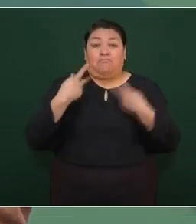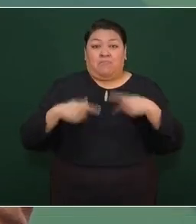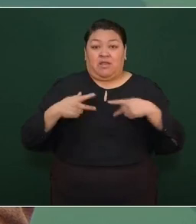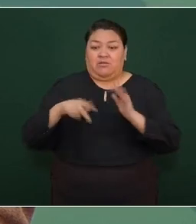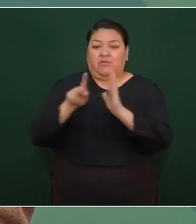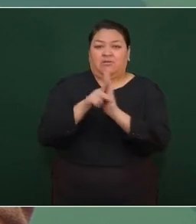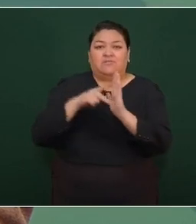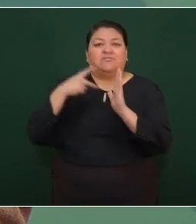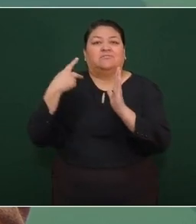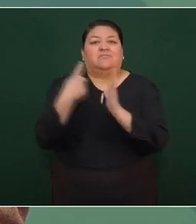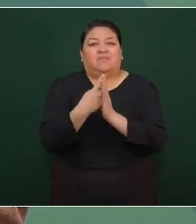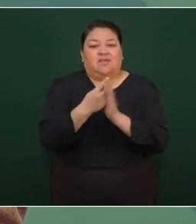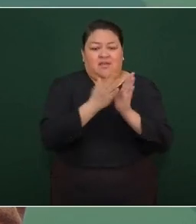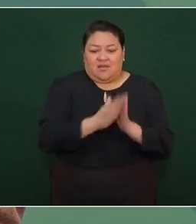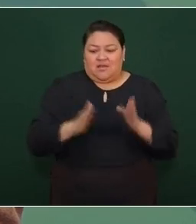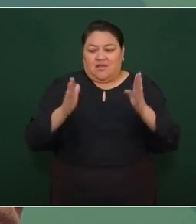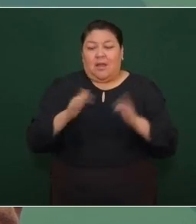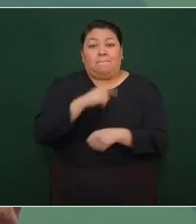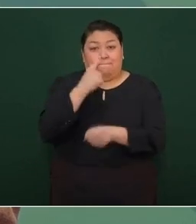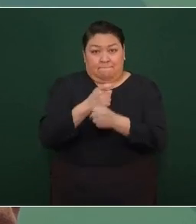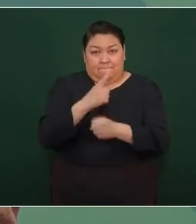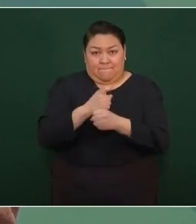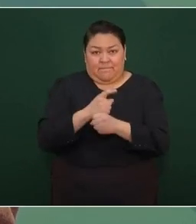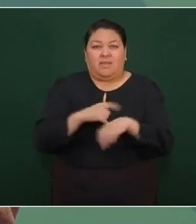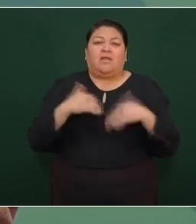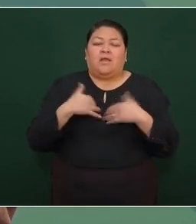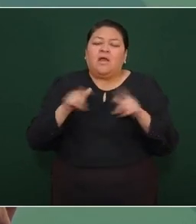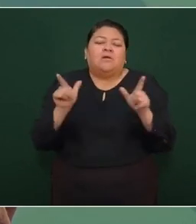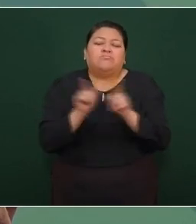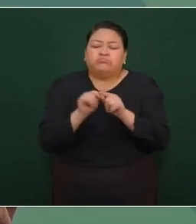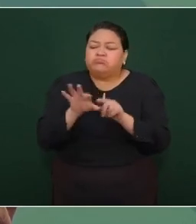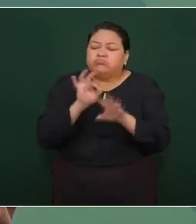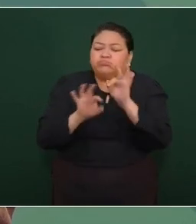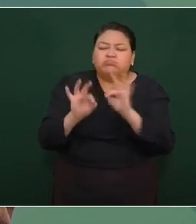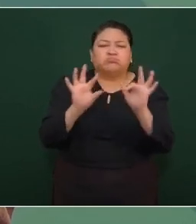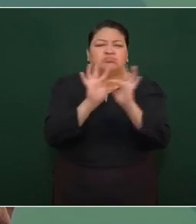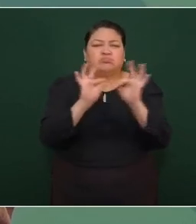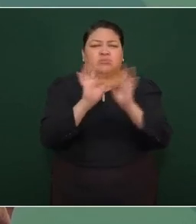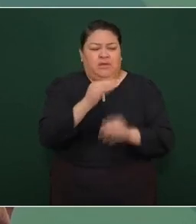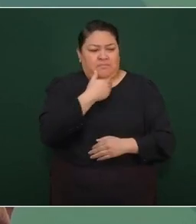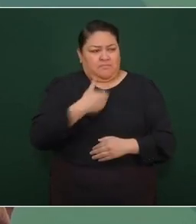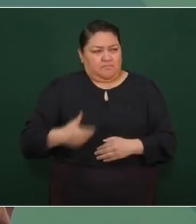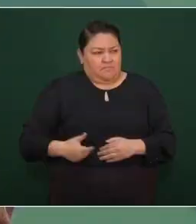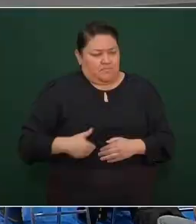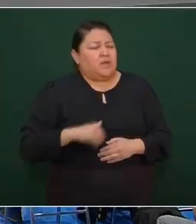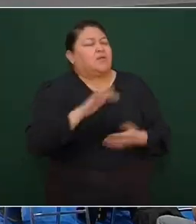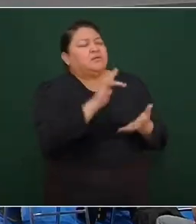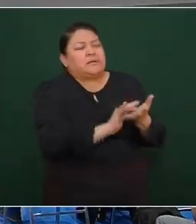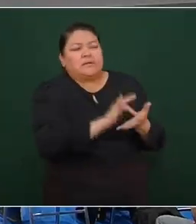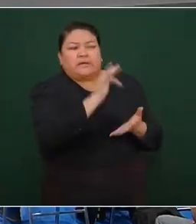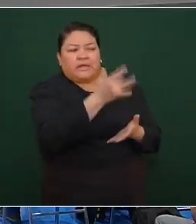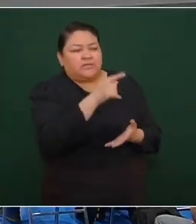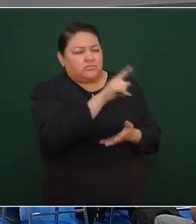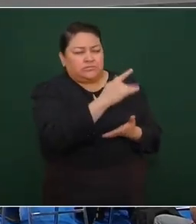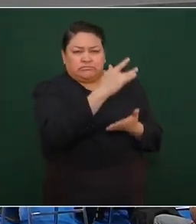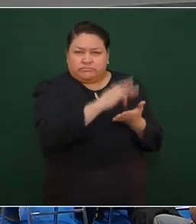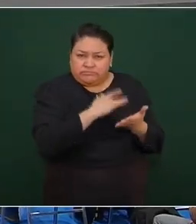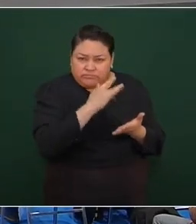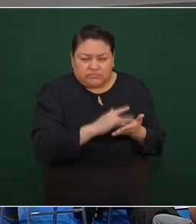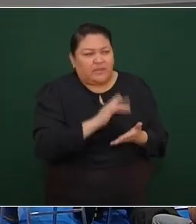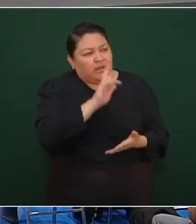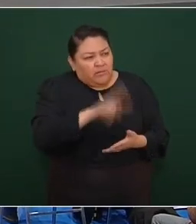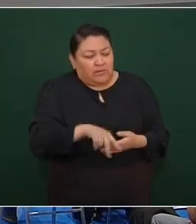en la primera fase. Hasta aquí este breve resumen, señor presidente. De nuevo reiterarle el agradecimiento y